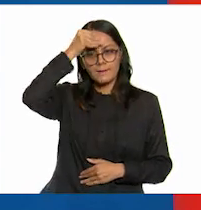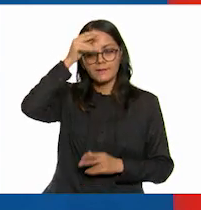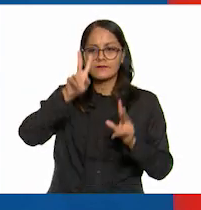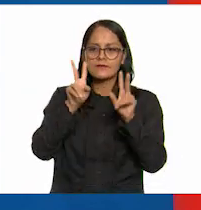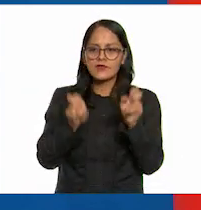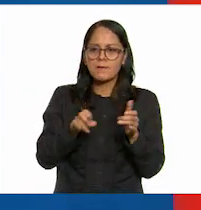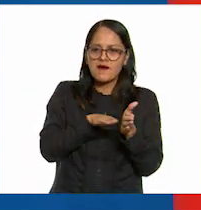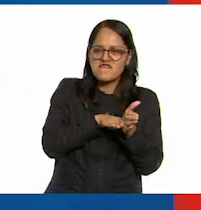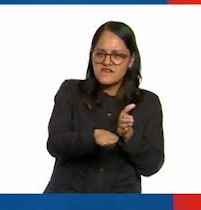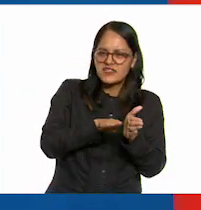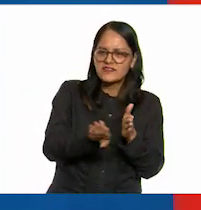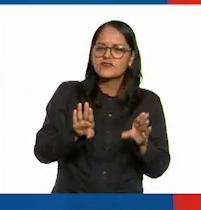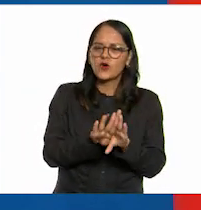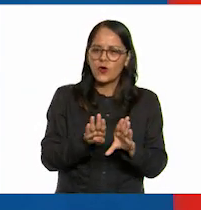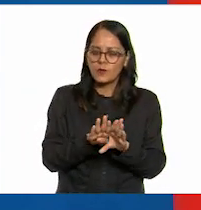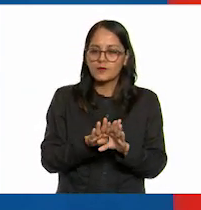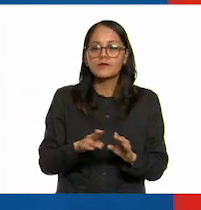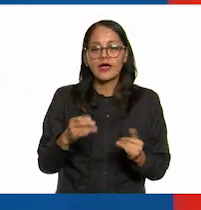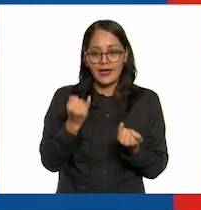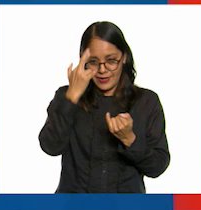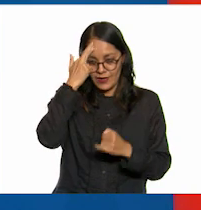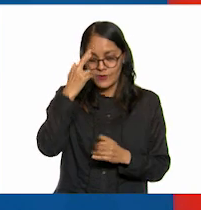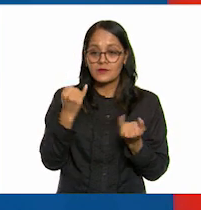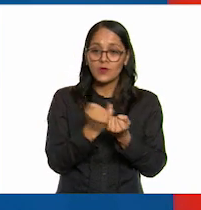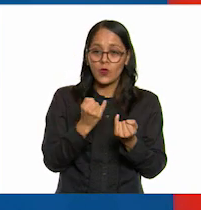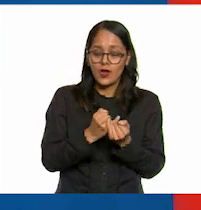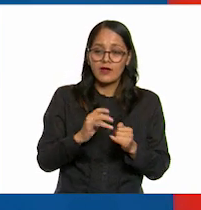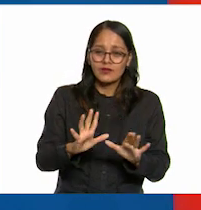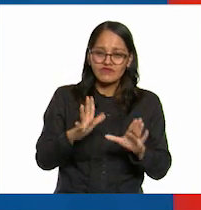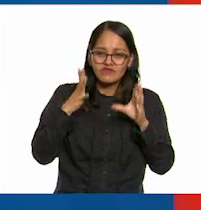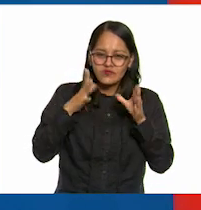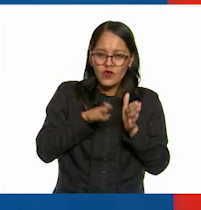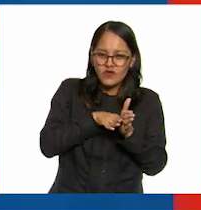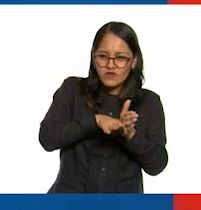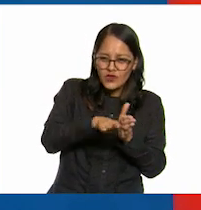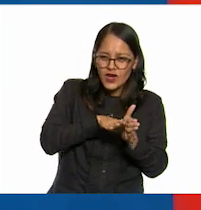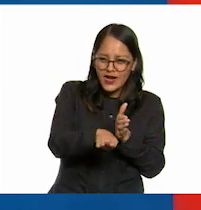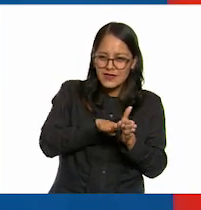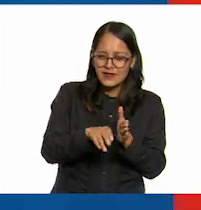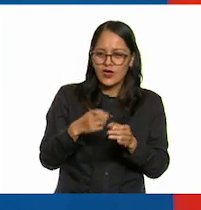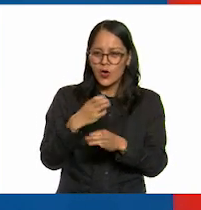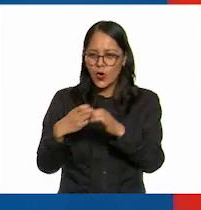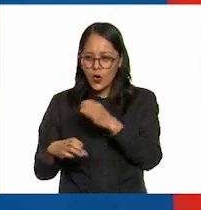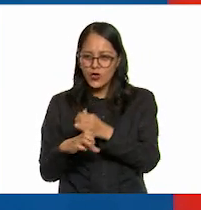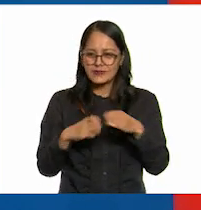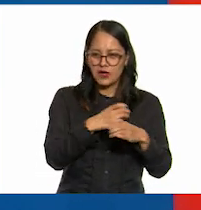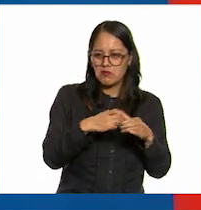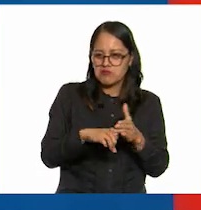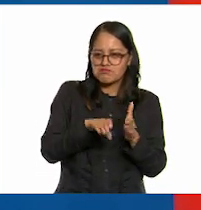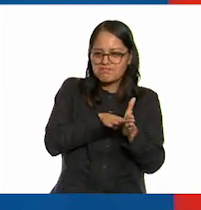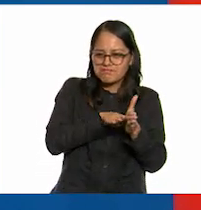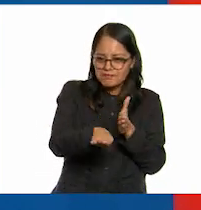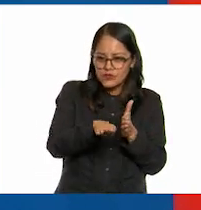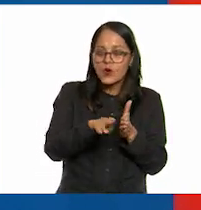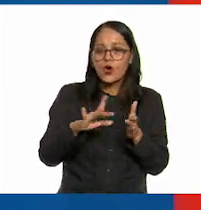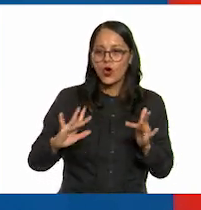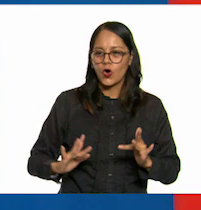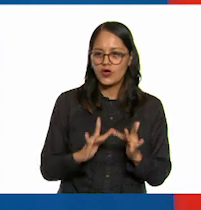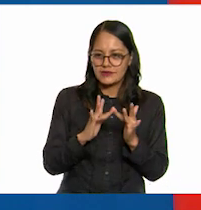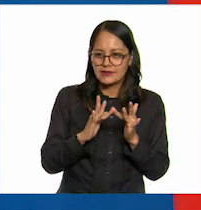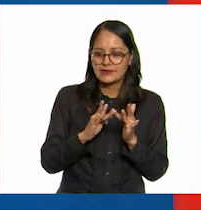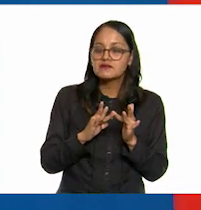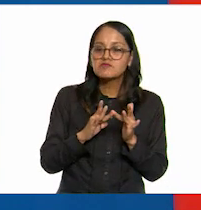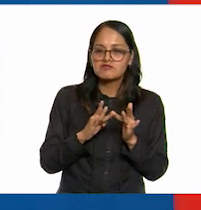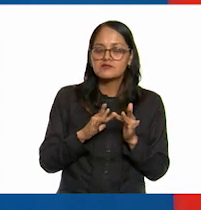de la fricción que es la fuerza de rozamiento o la fuerza de roce que existe entre dos objetos cuando están en contacto